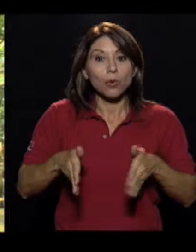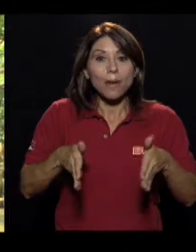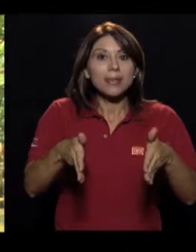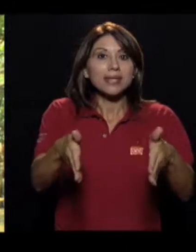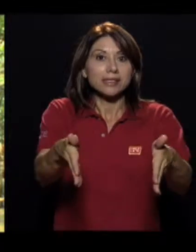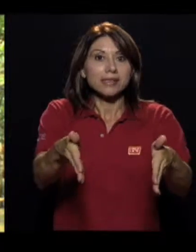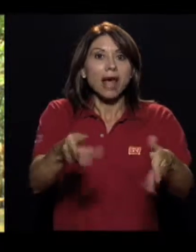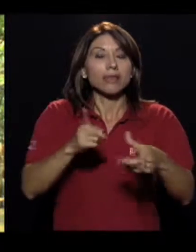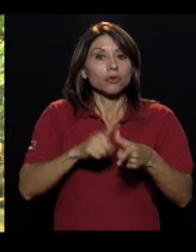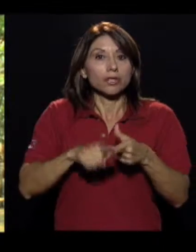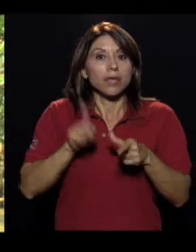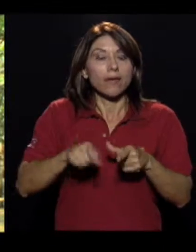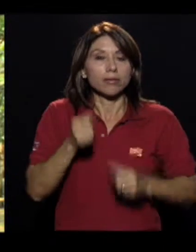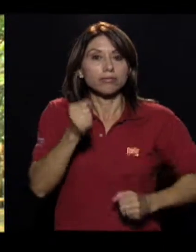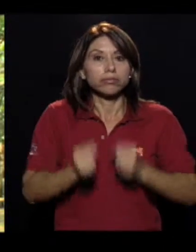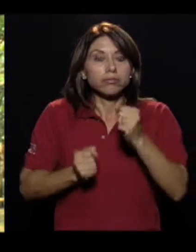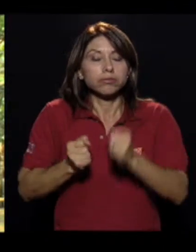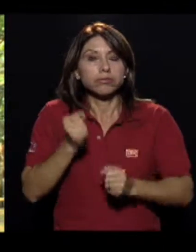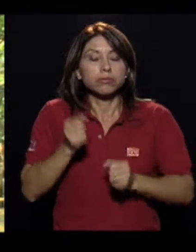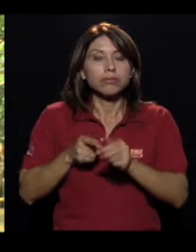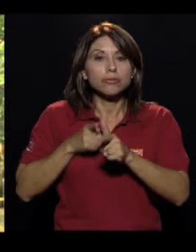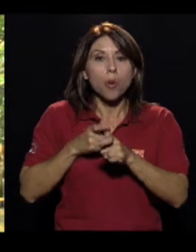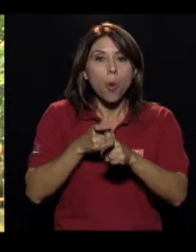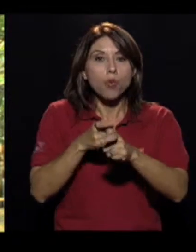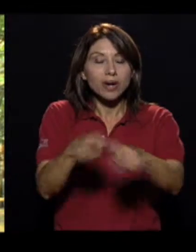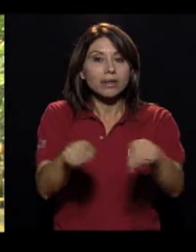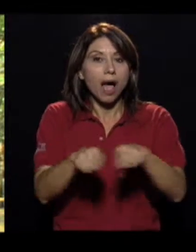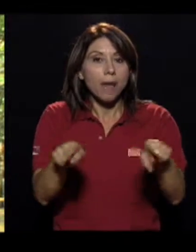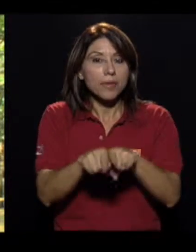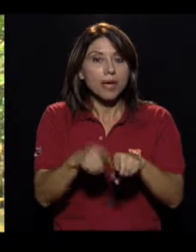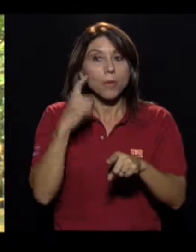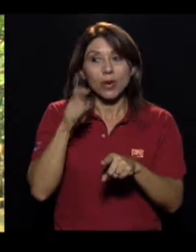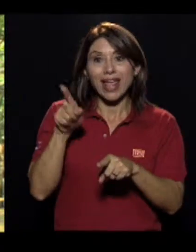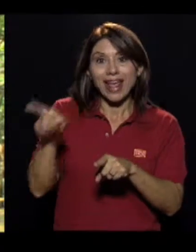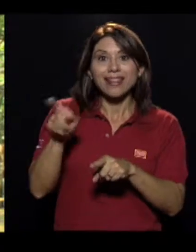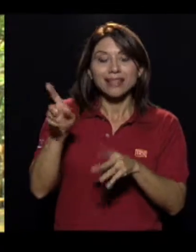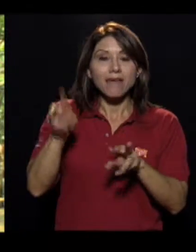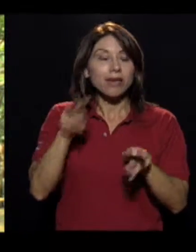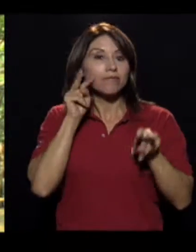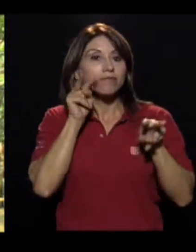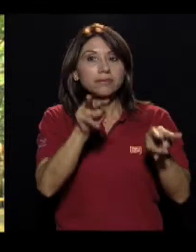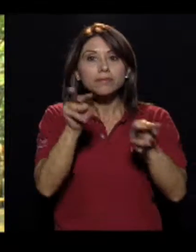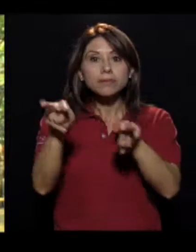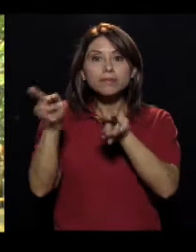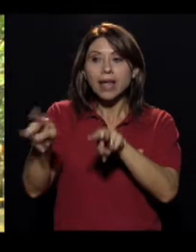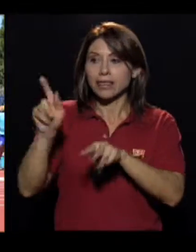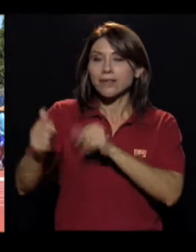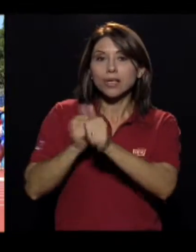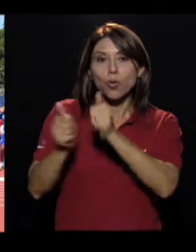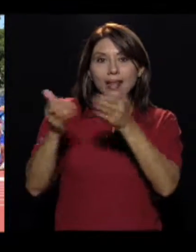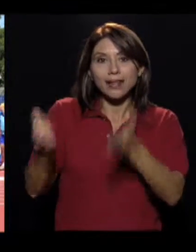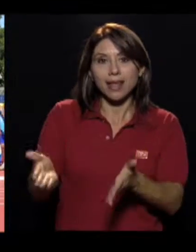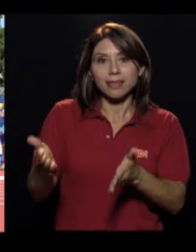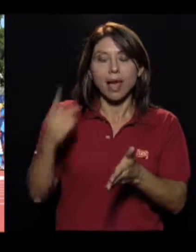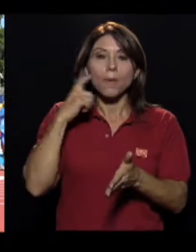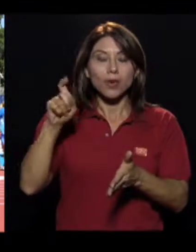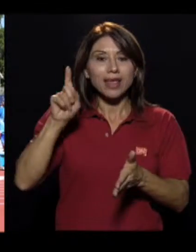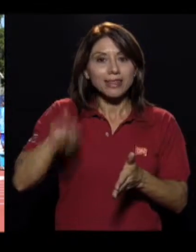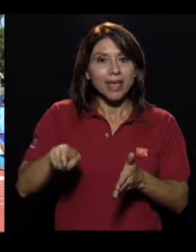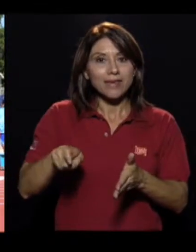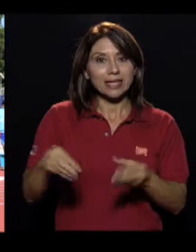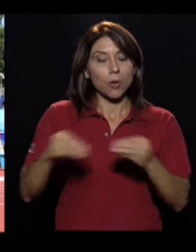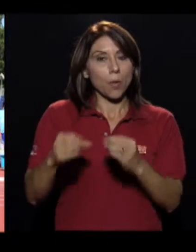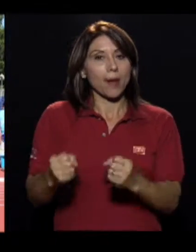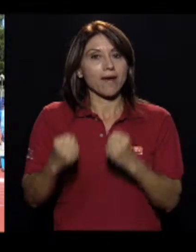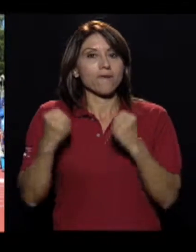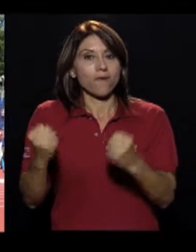son los ojos de la persona que no ve. Entonces, tiene que ser un atleta, porque tiene que rendir un poquito más que la